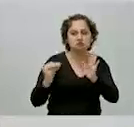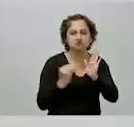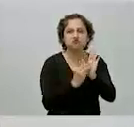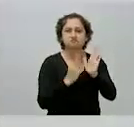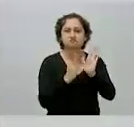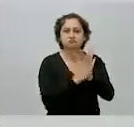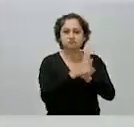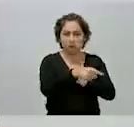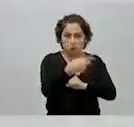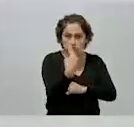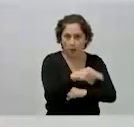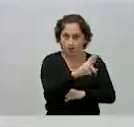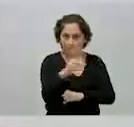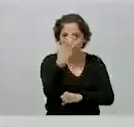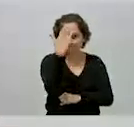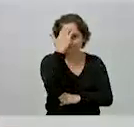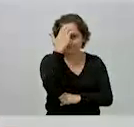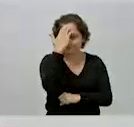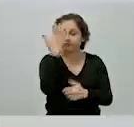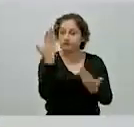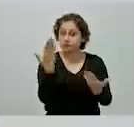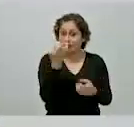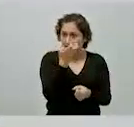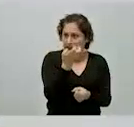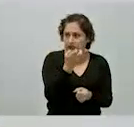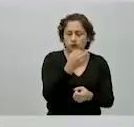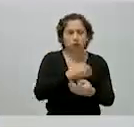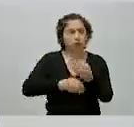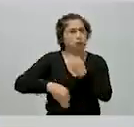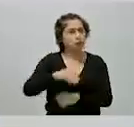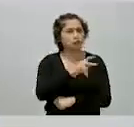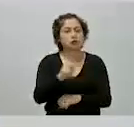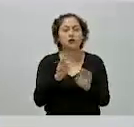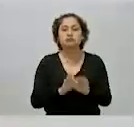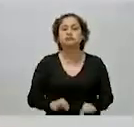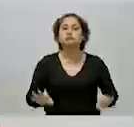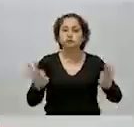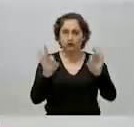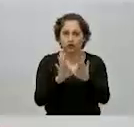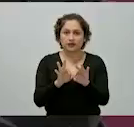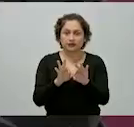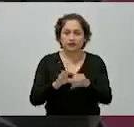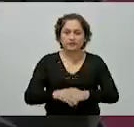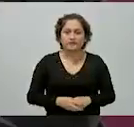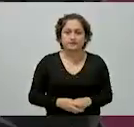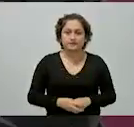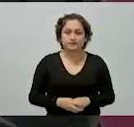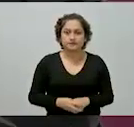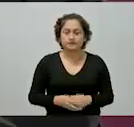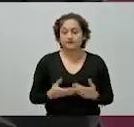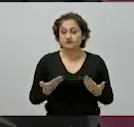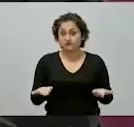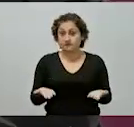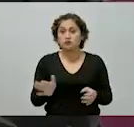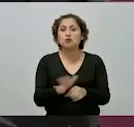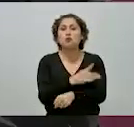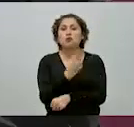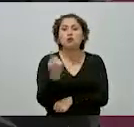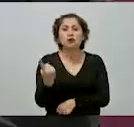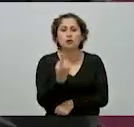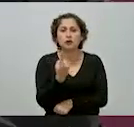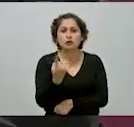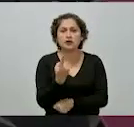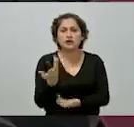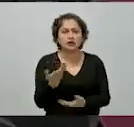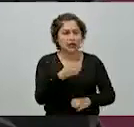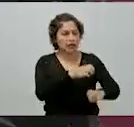Porque es muy importante, sin el empeño y la responsabilidad de